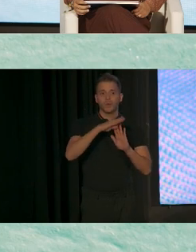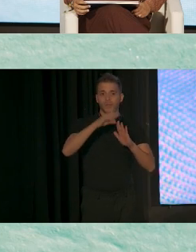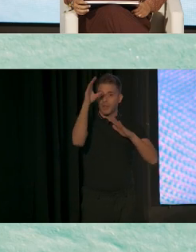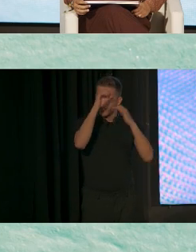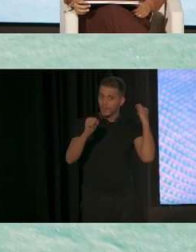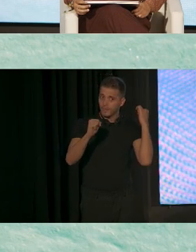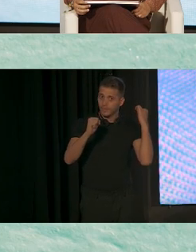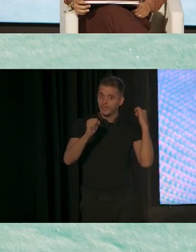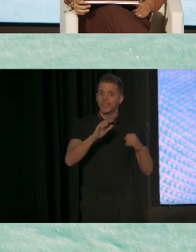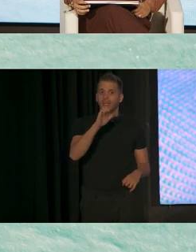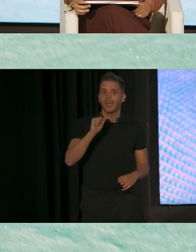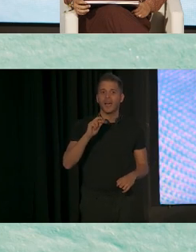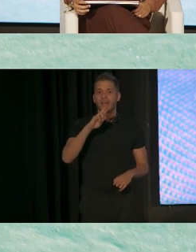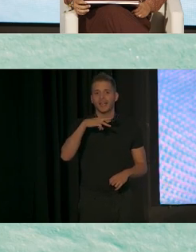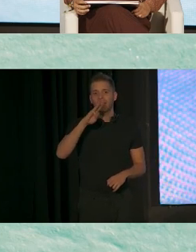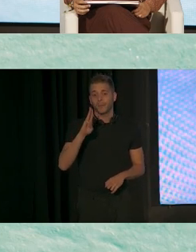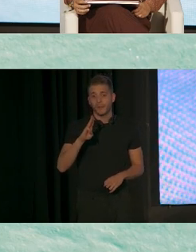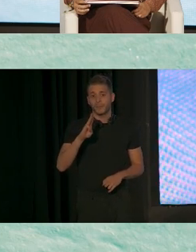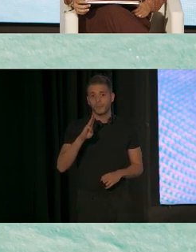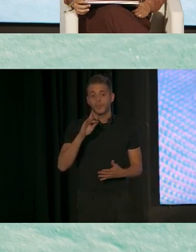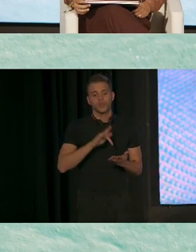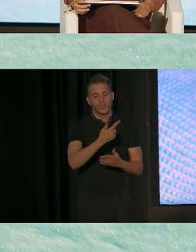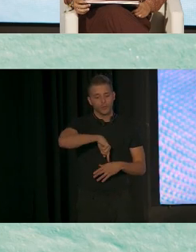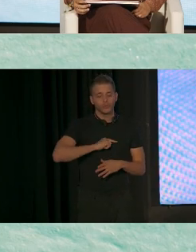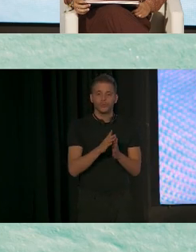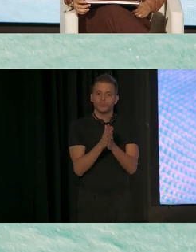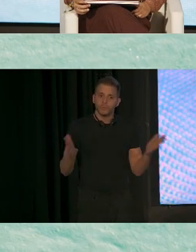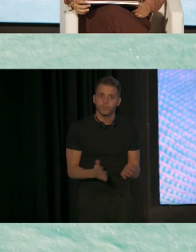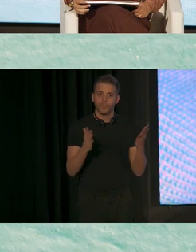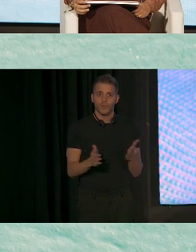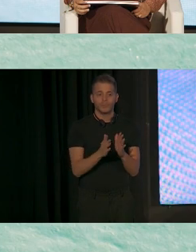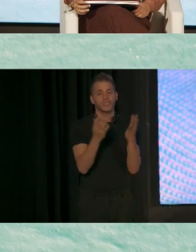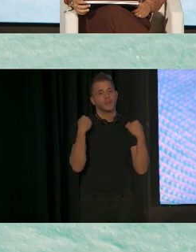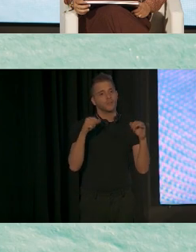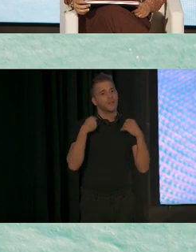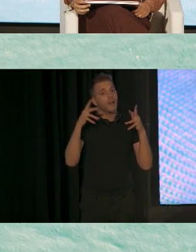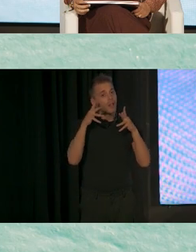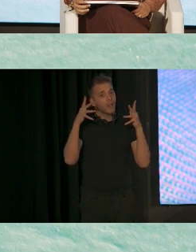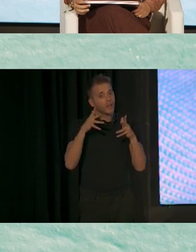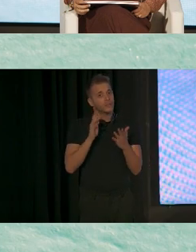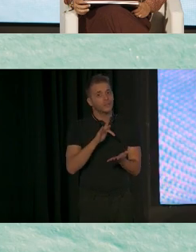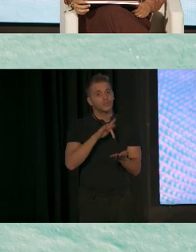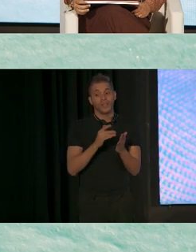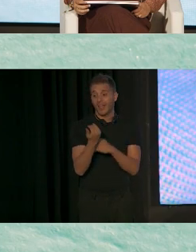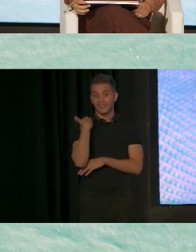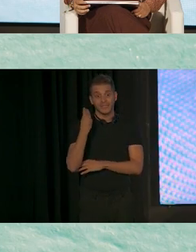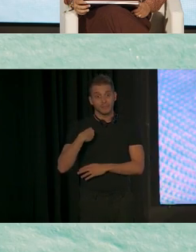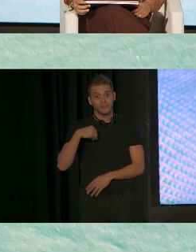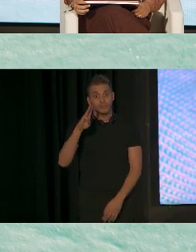ERP, donde promovemos las prácticas recomendadas de que habló Peggy ayer.